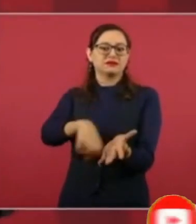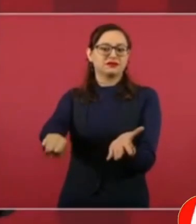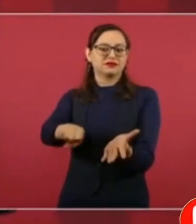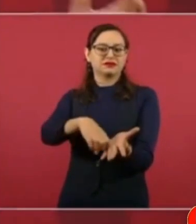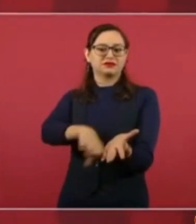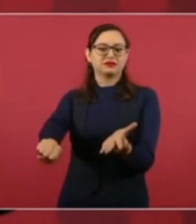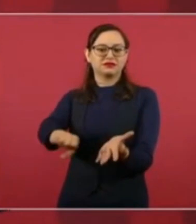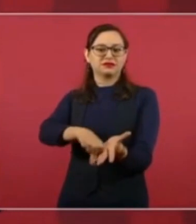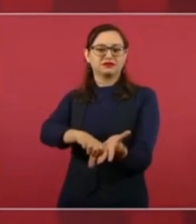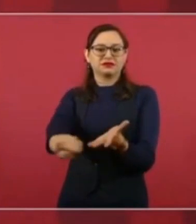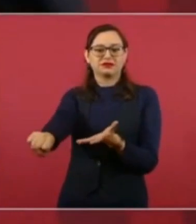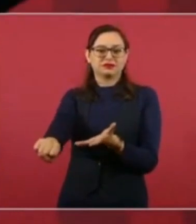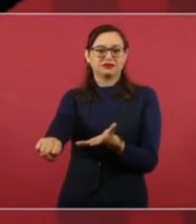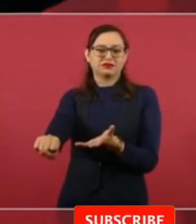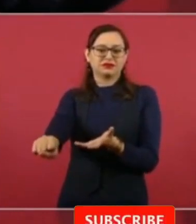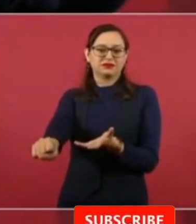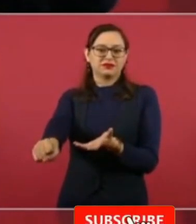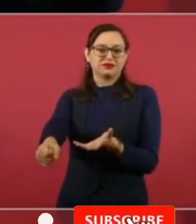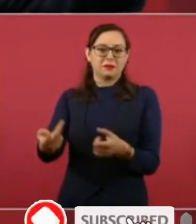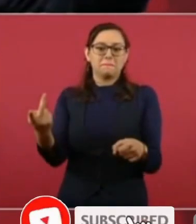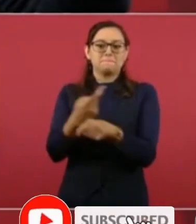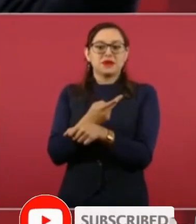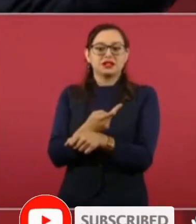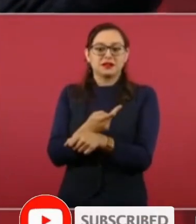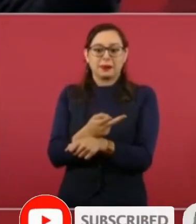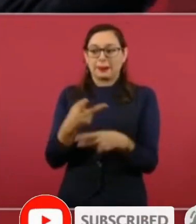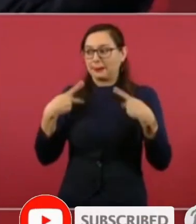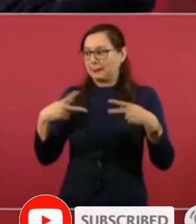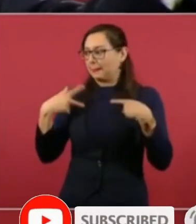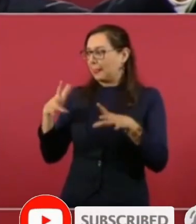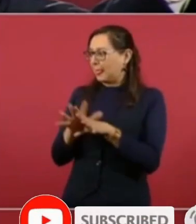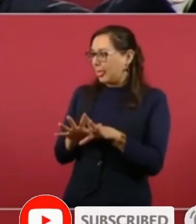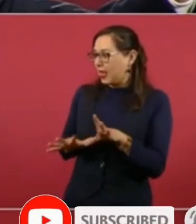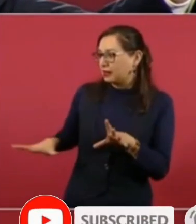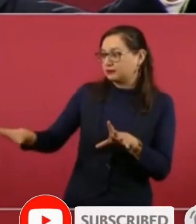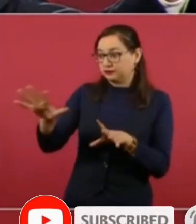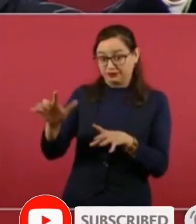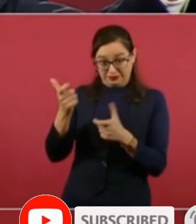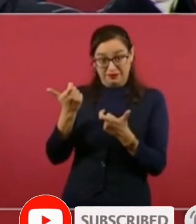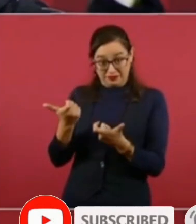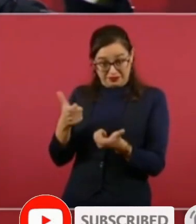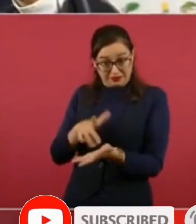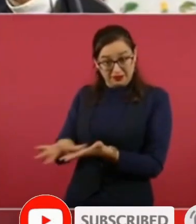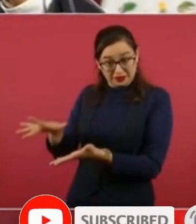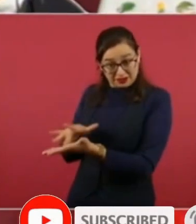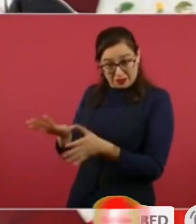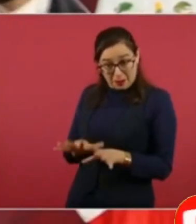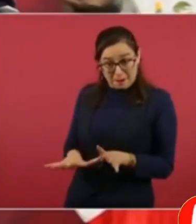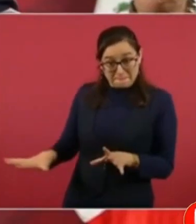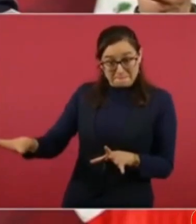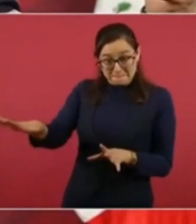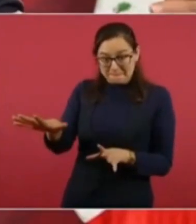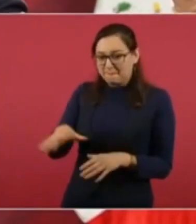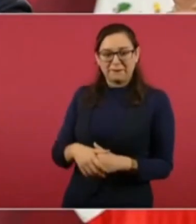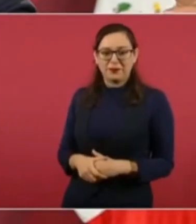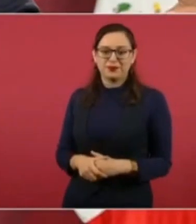al final se quedan estas organizaciones que